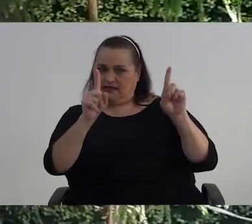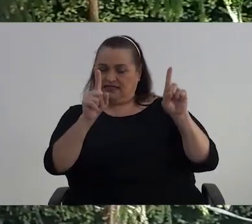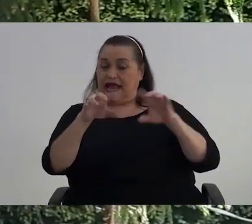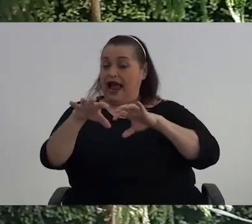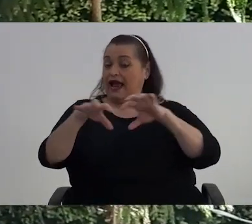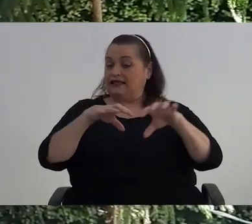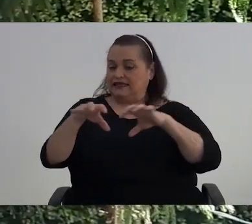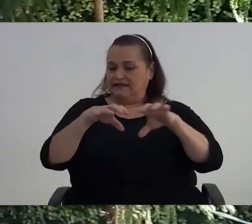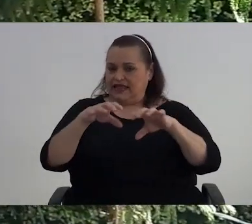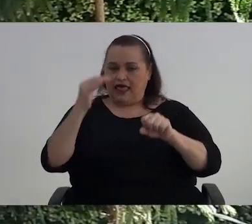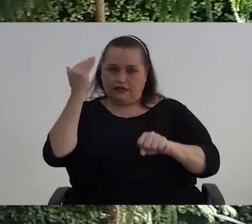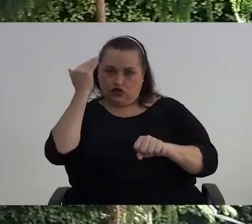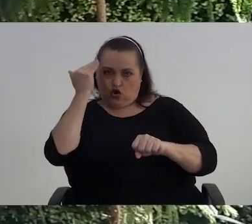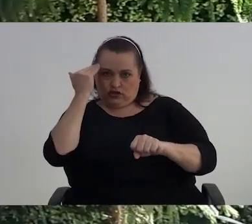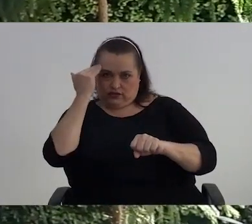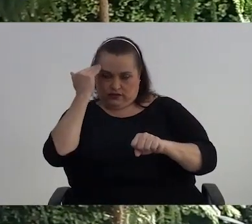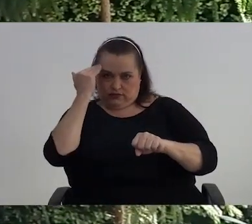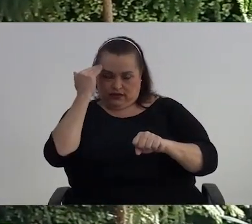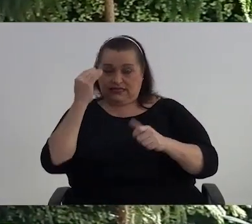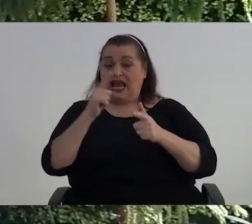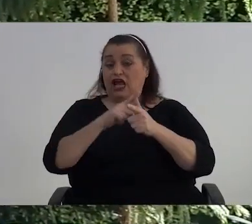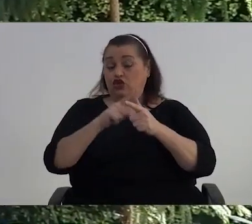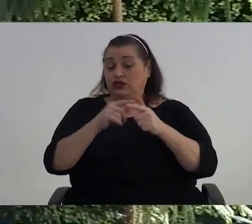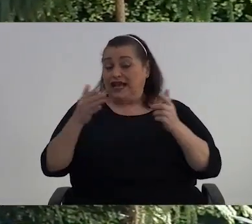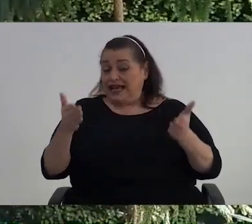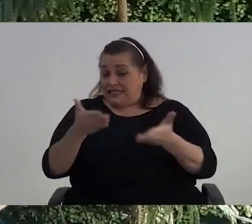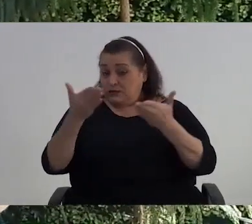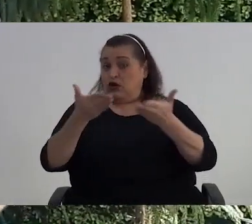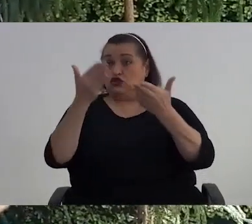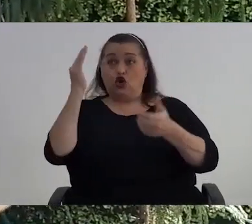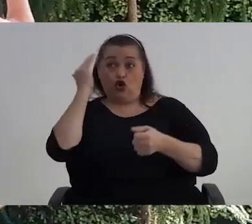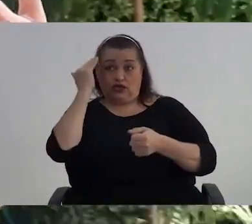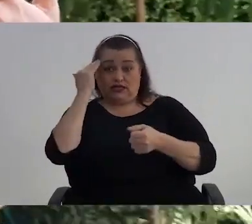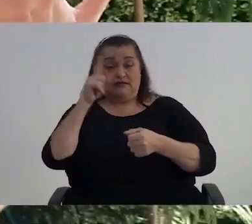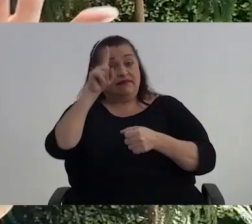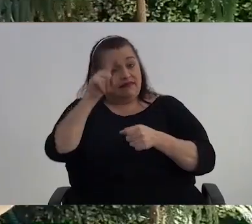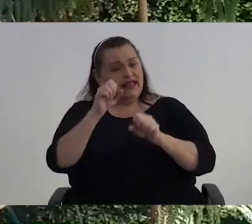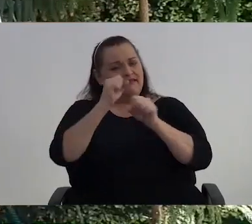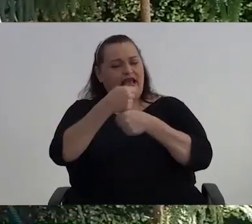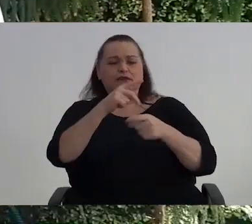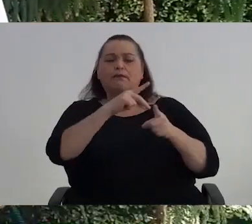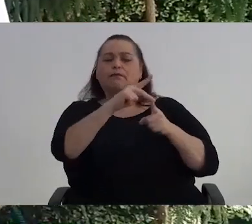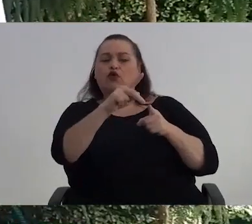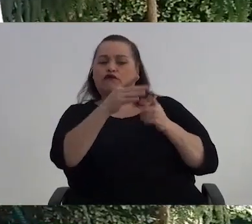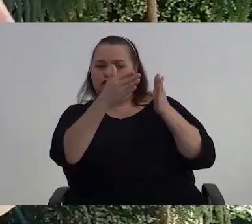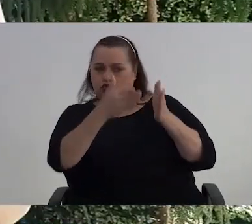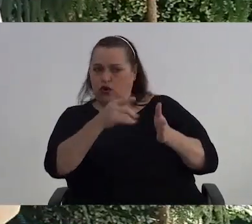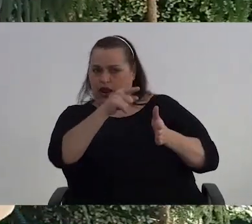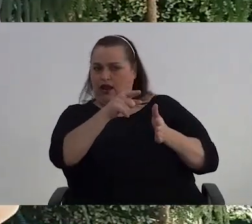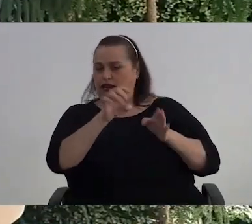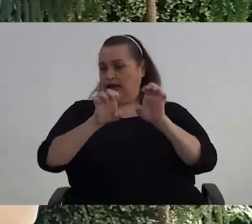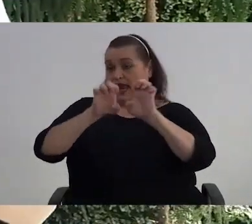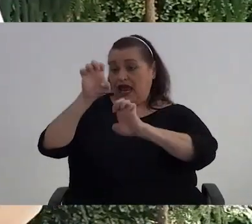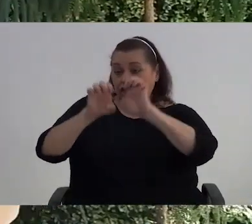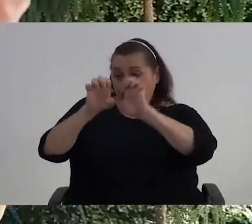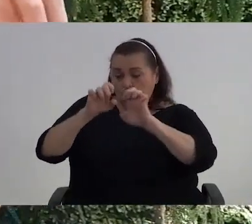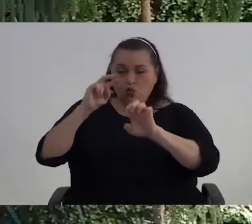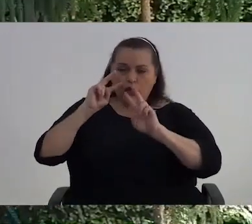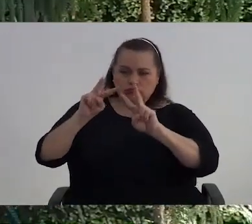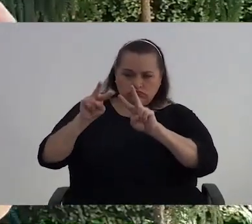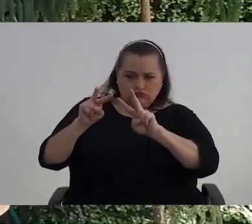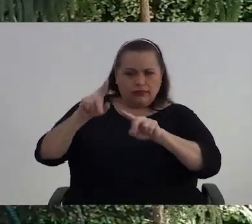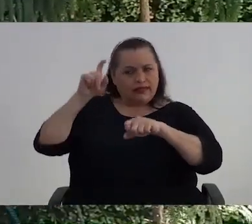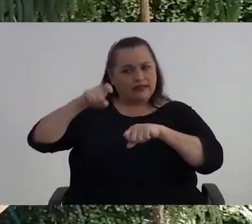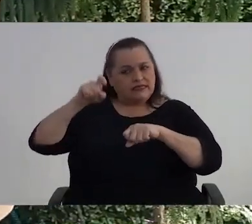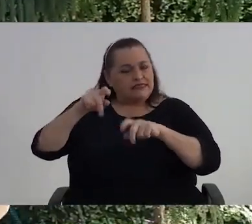Actividades cognitivas Entonces La estimulación cognitiva La debe realizar Un profesional Evaluando Las necesidades De la